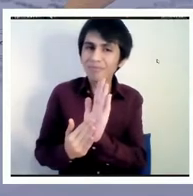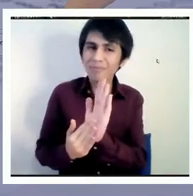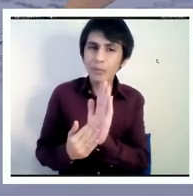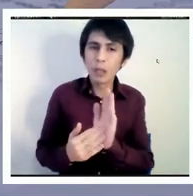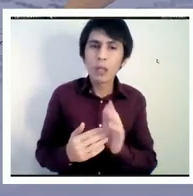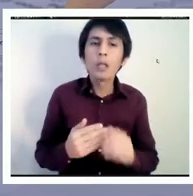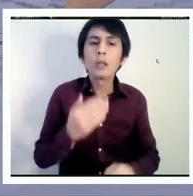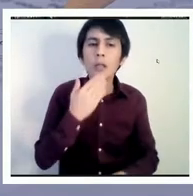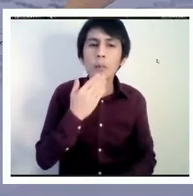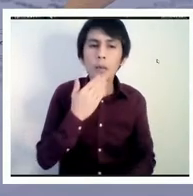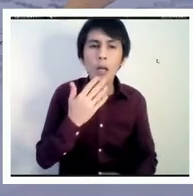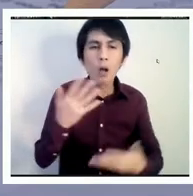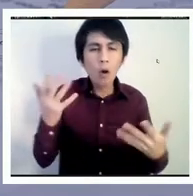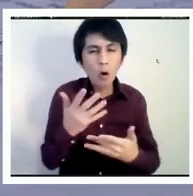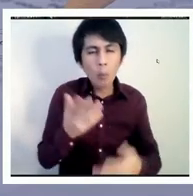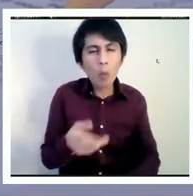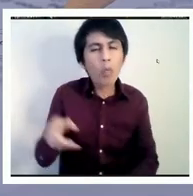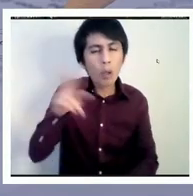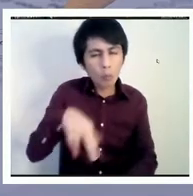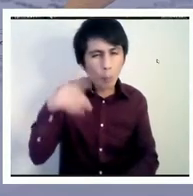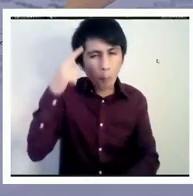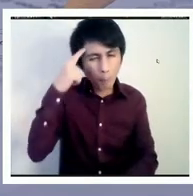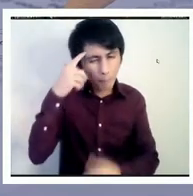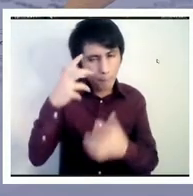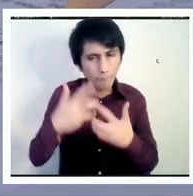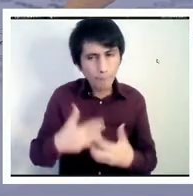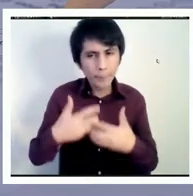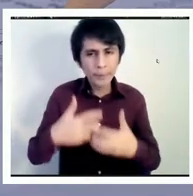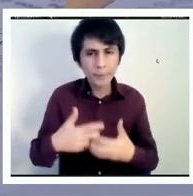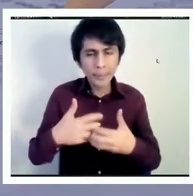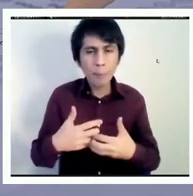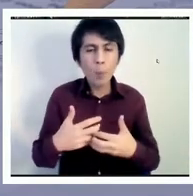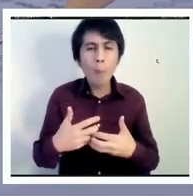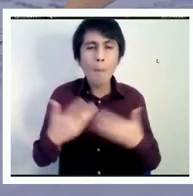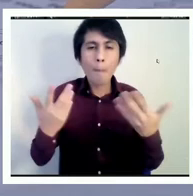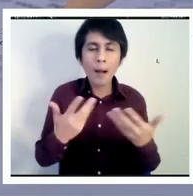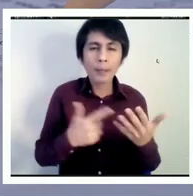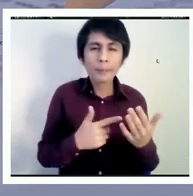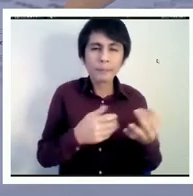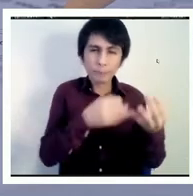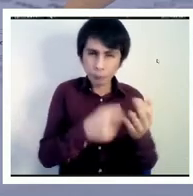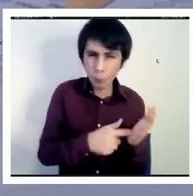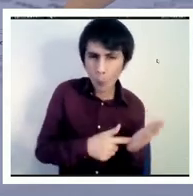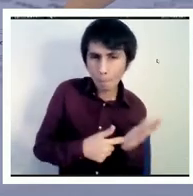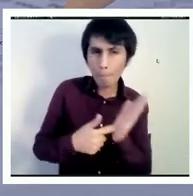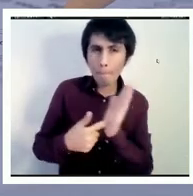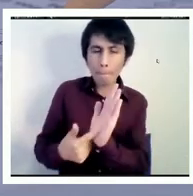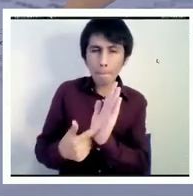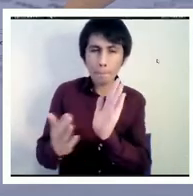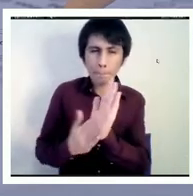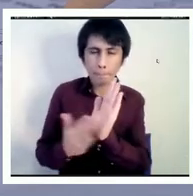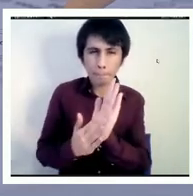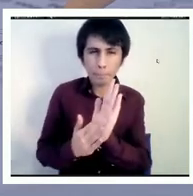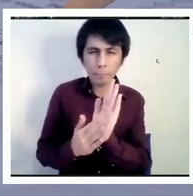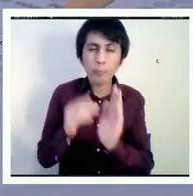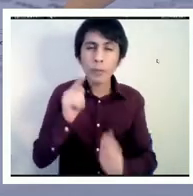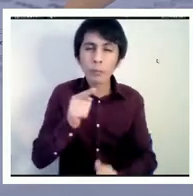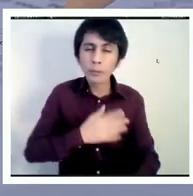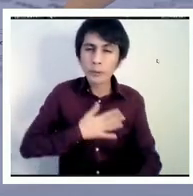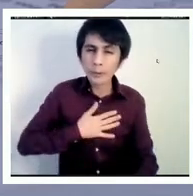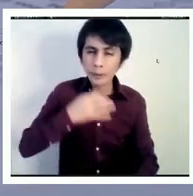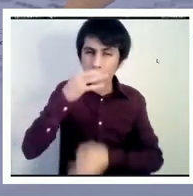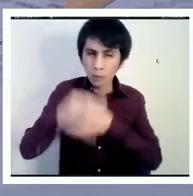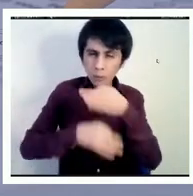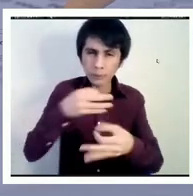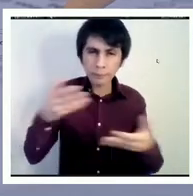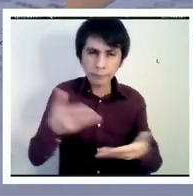las escuelas para la rendición de cuentas entonces lo que quería contarles es que en este